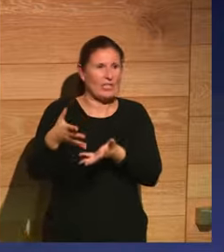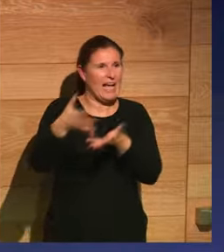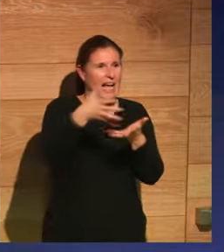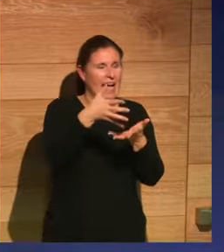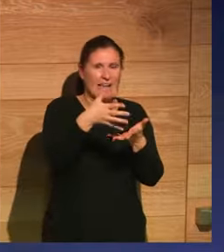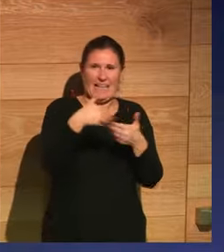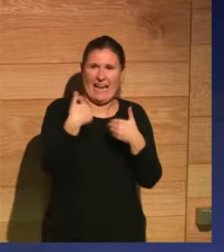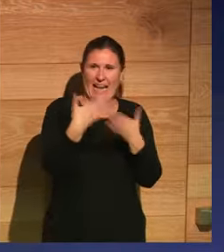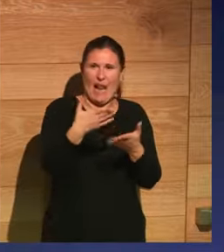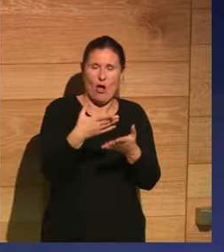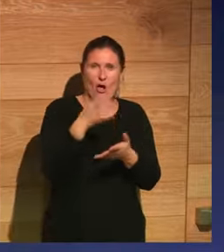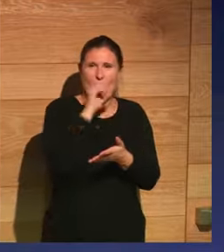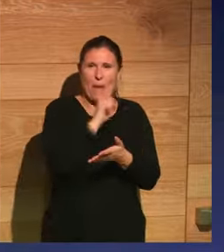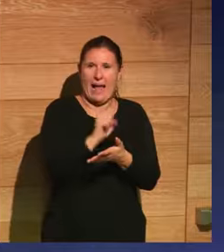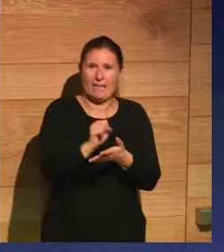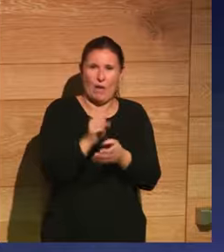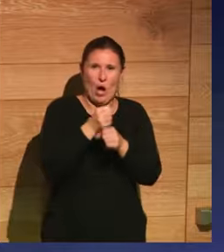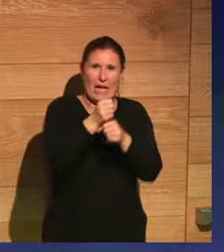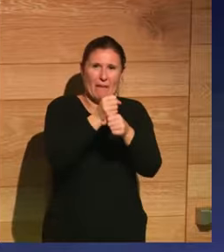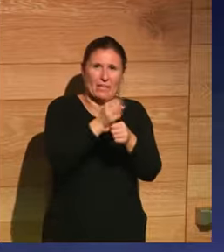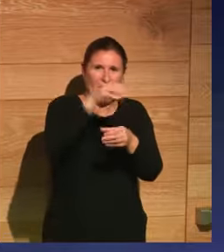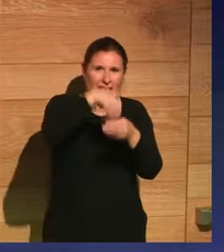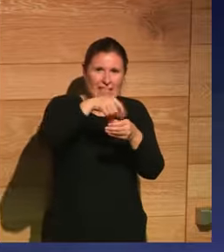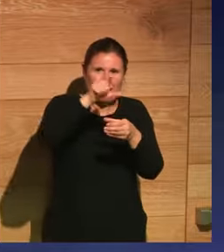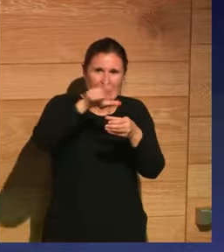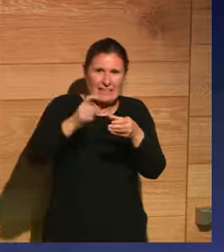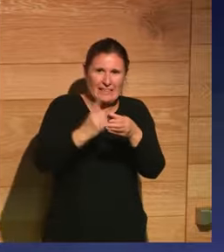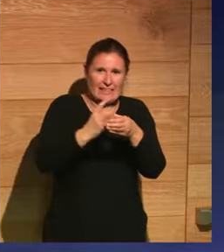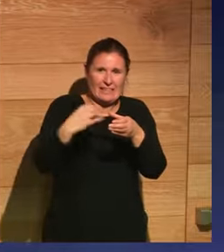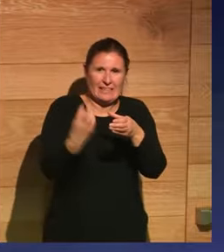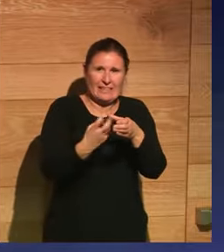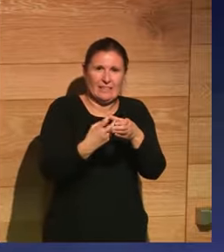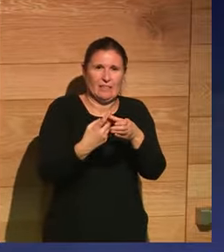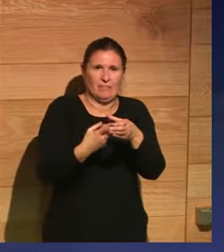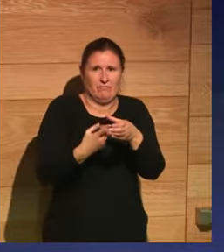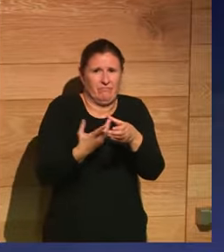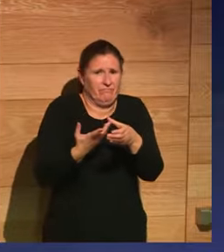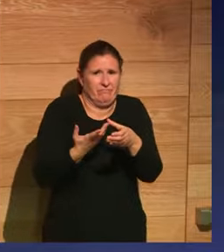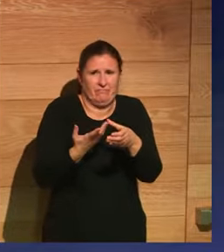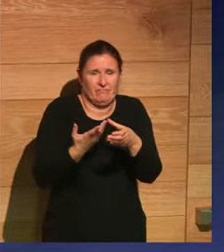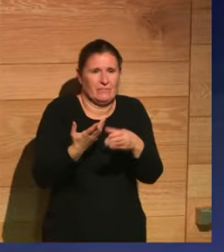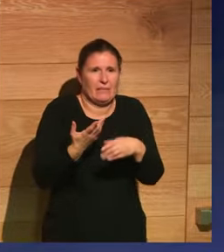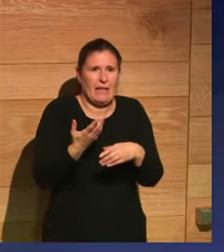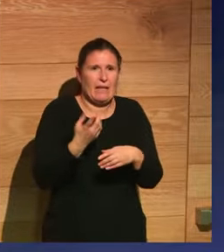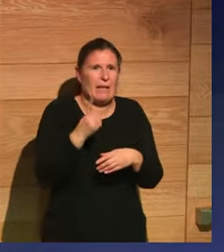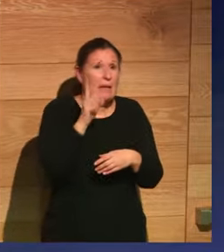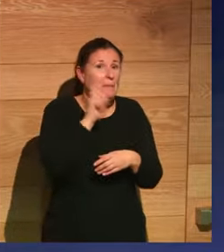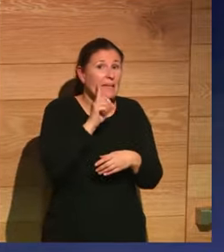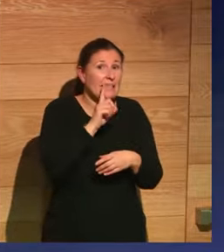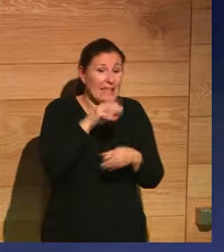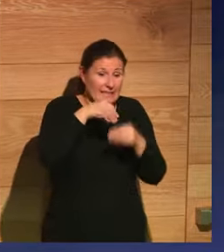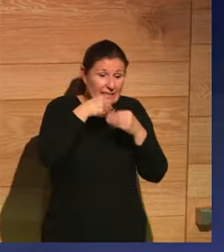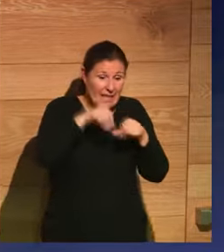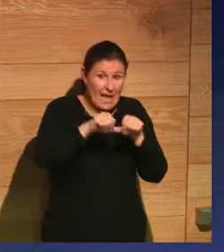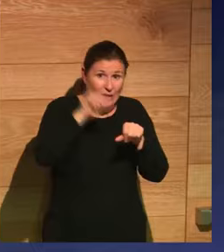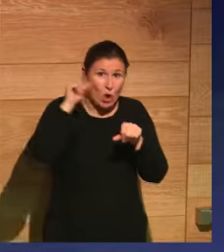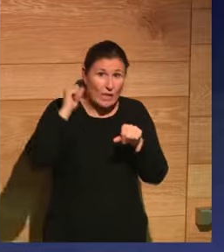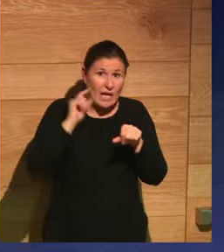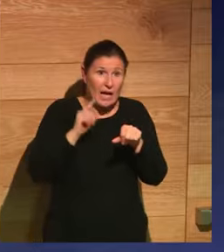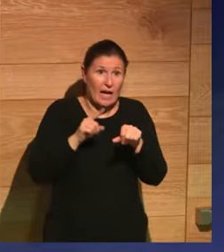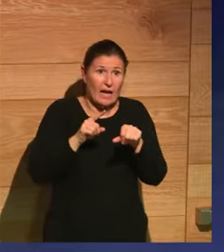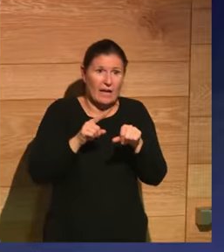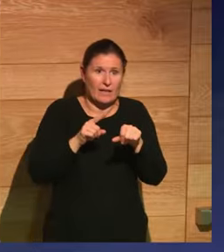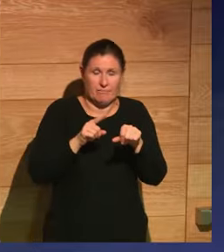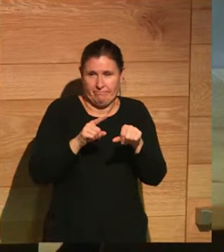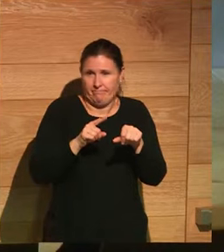regalar pero que claro efectivamente va cargada de es que hay mentiras que que de la historia que son